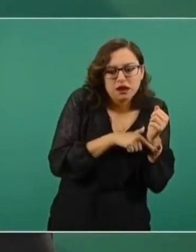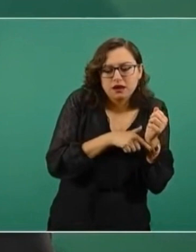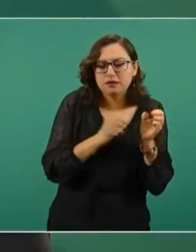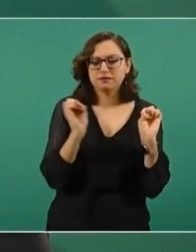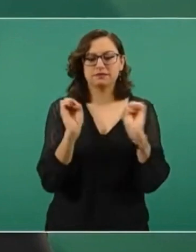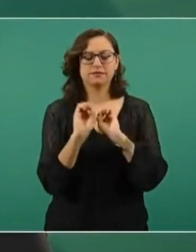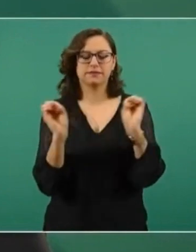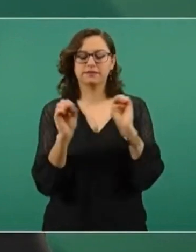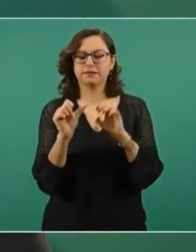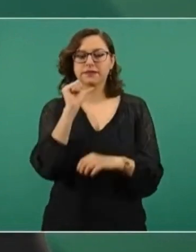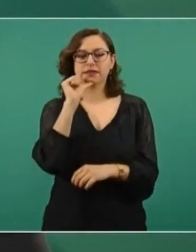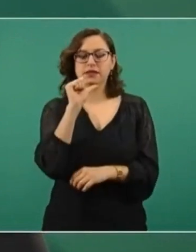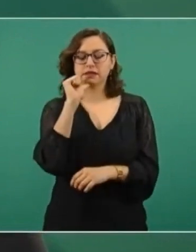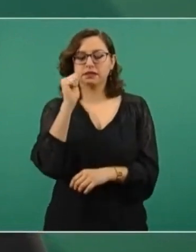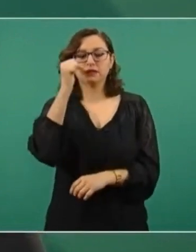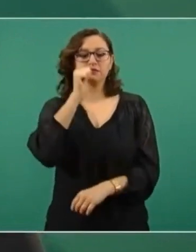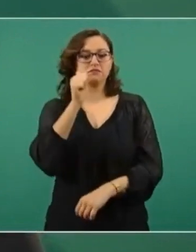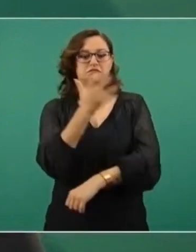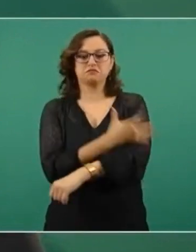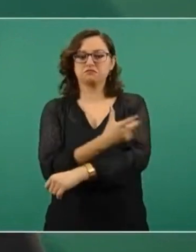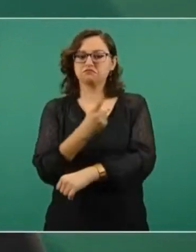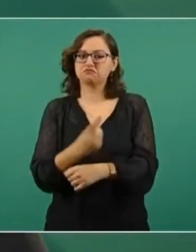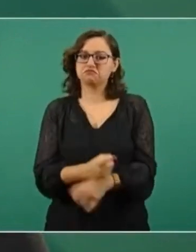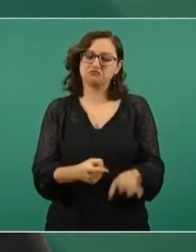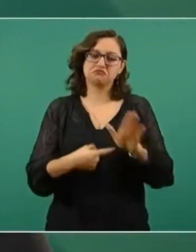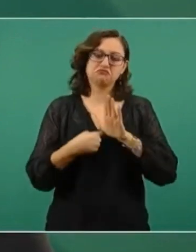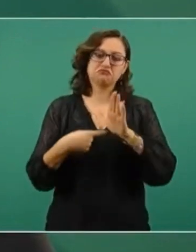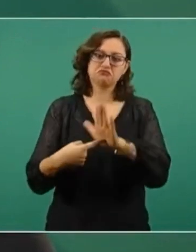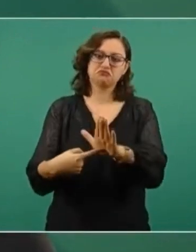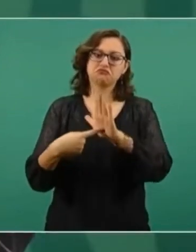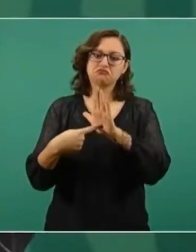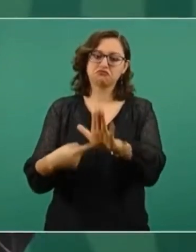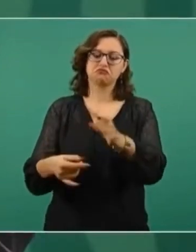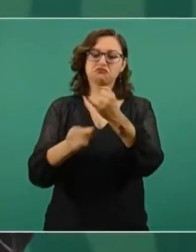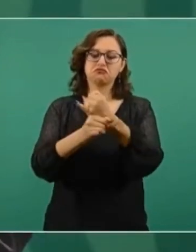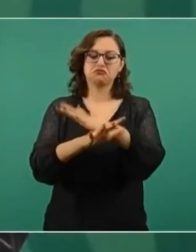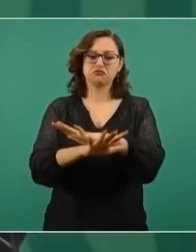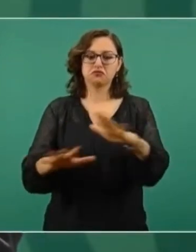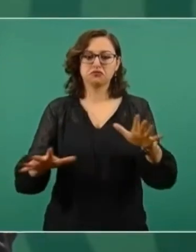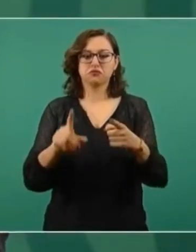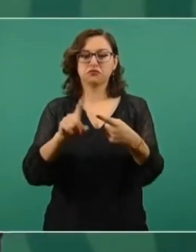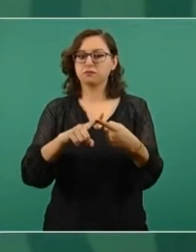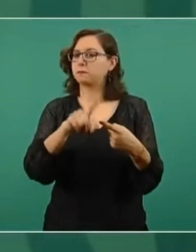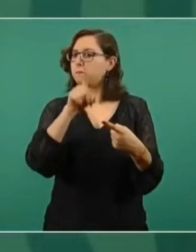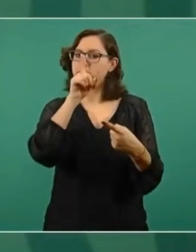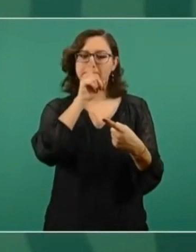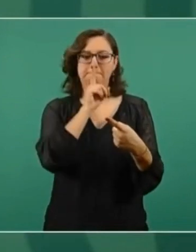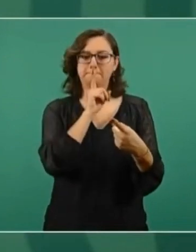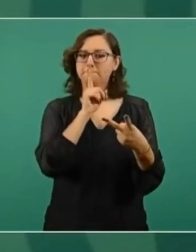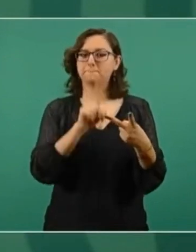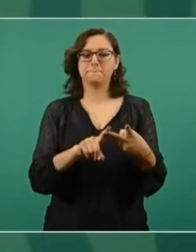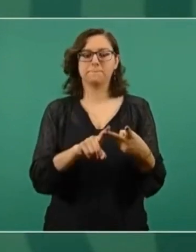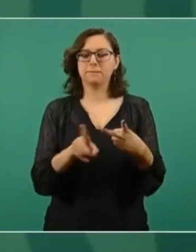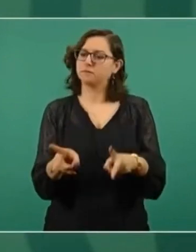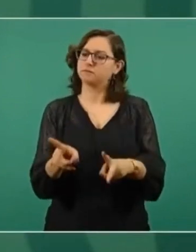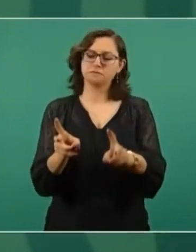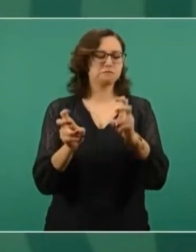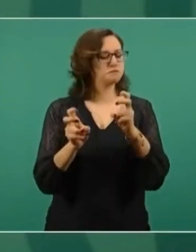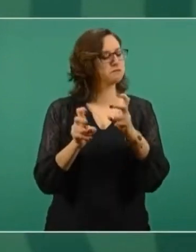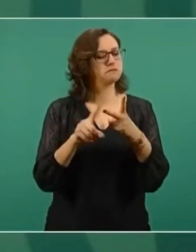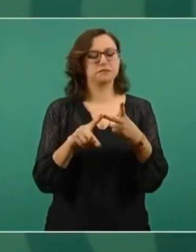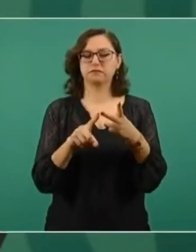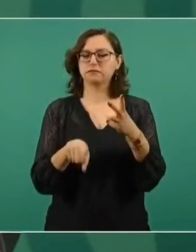se habla con la verdad, no mentir, no robar,